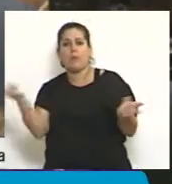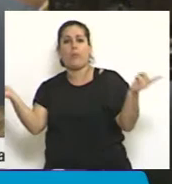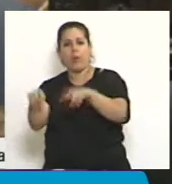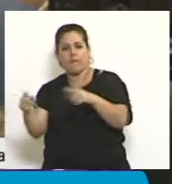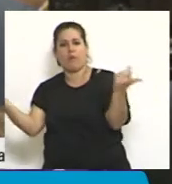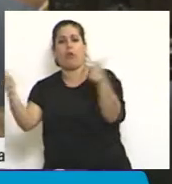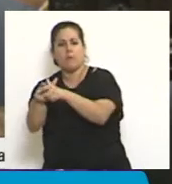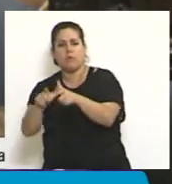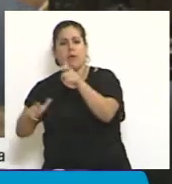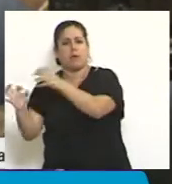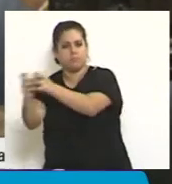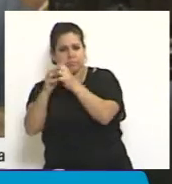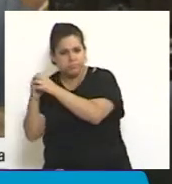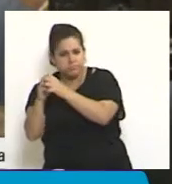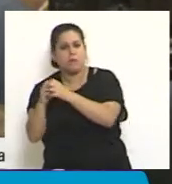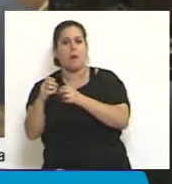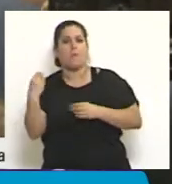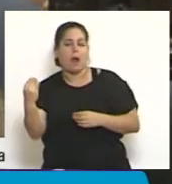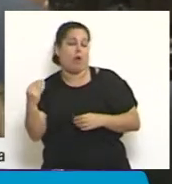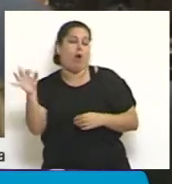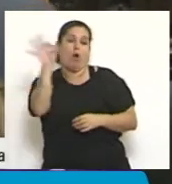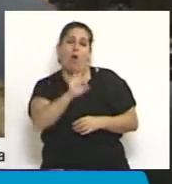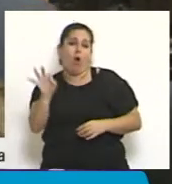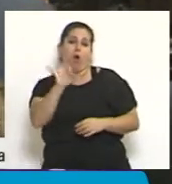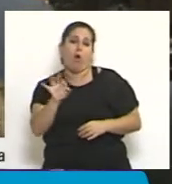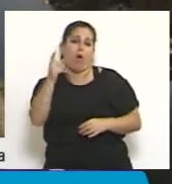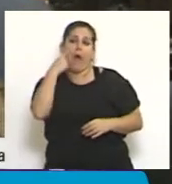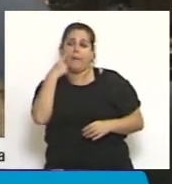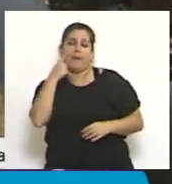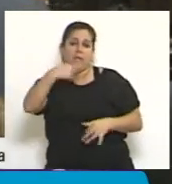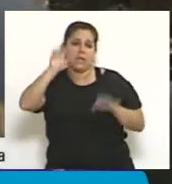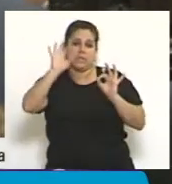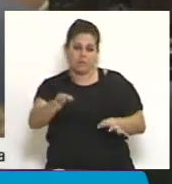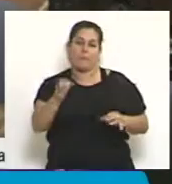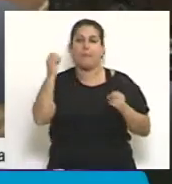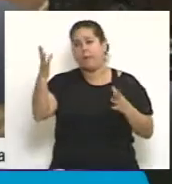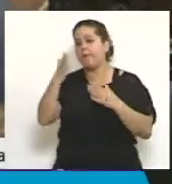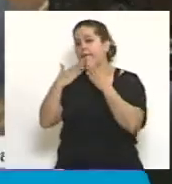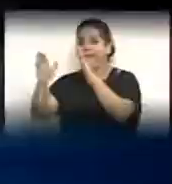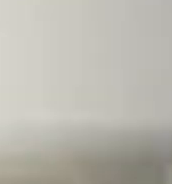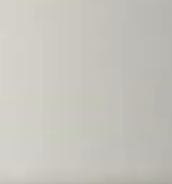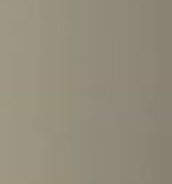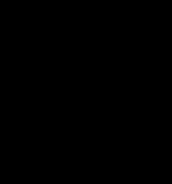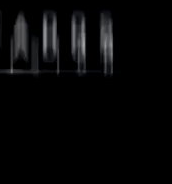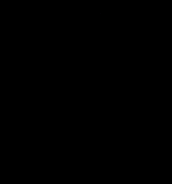de estos proyectos y si no, por supuesto, que se tengan en cuenta... Gracias, diputado. Bueno, gracias, señora Presidenta.